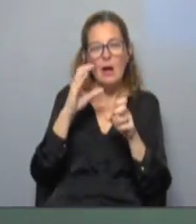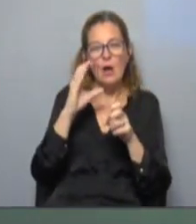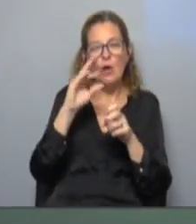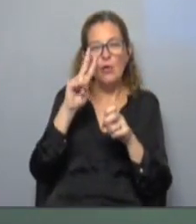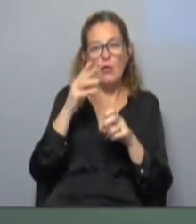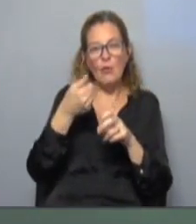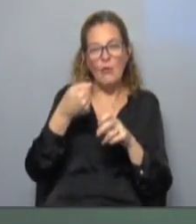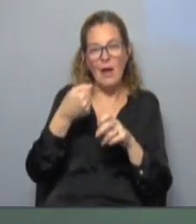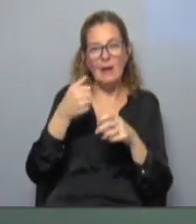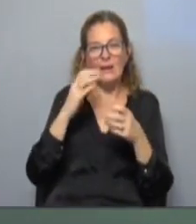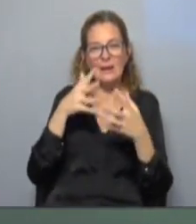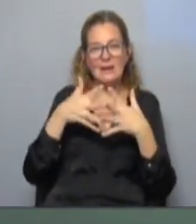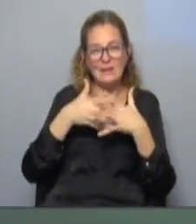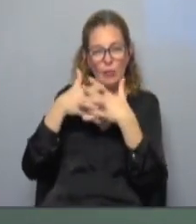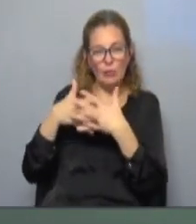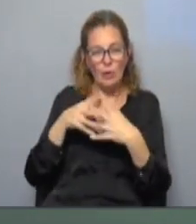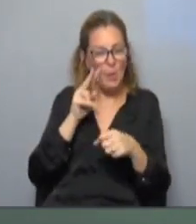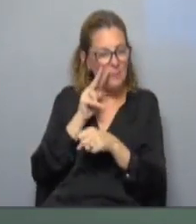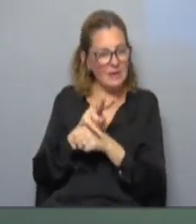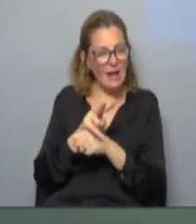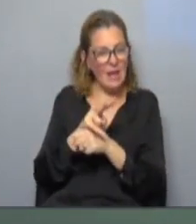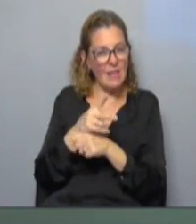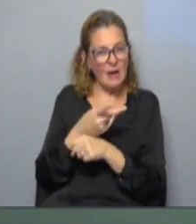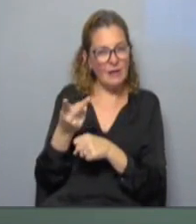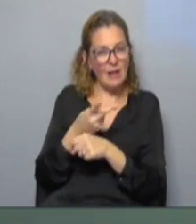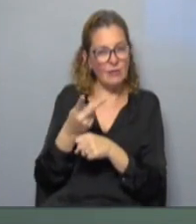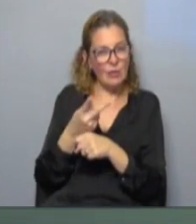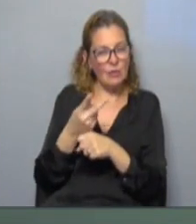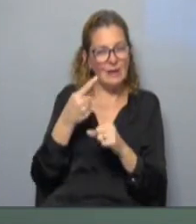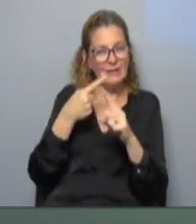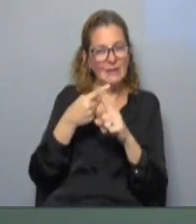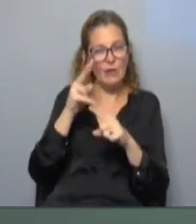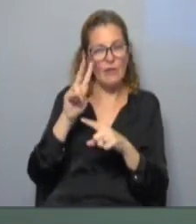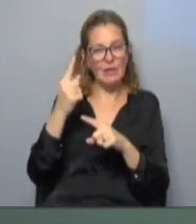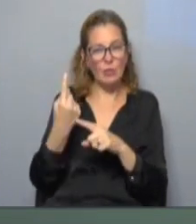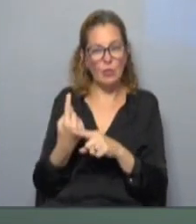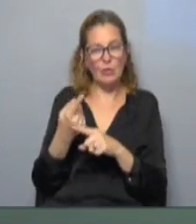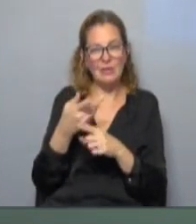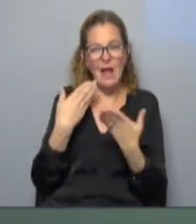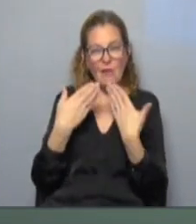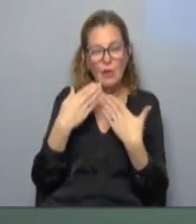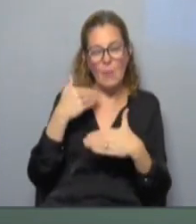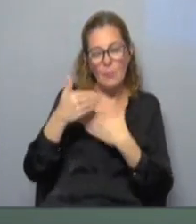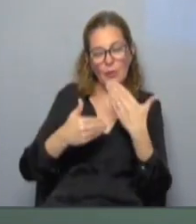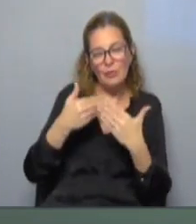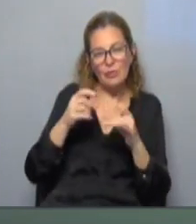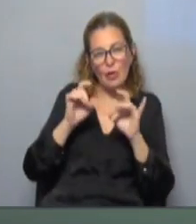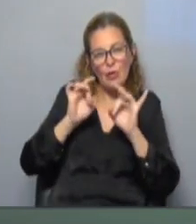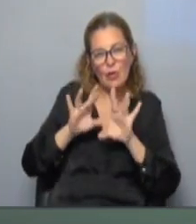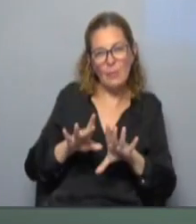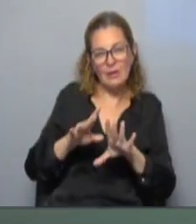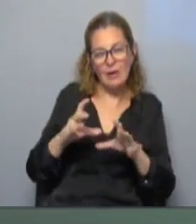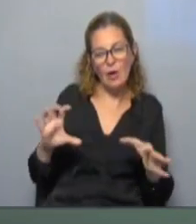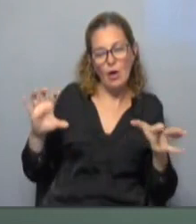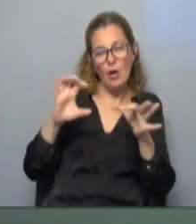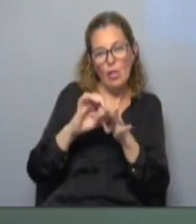Estados Unidos una mirada a la relación bilateral en el siglo 21 en este contexto habló del proceso de normalización de las